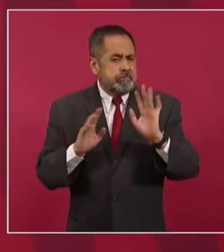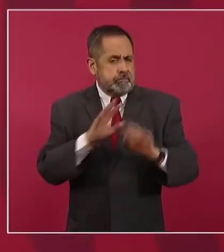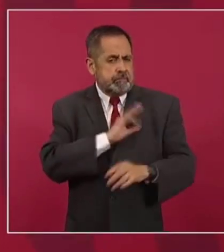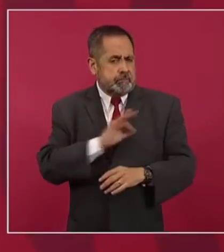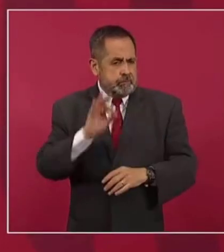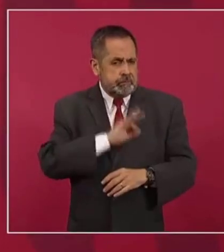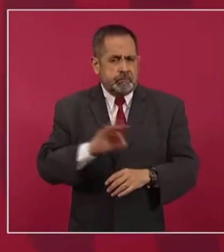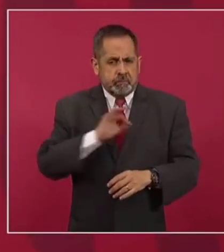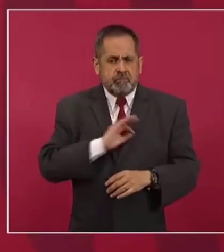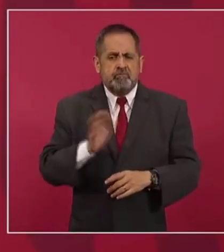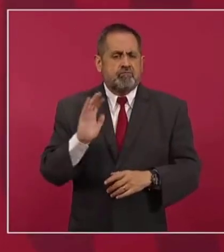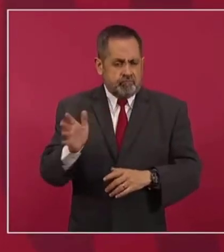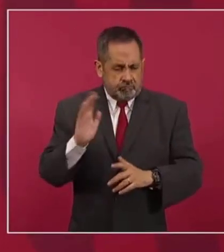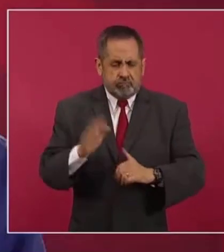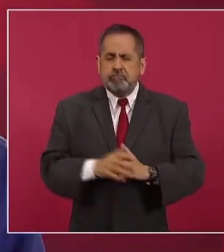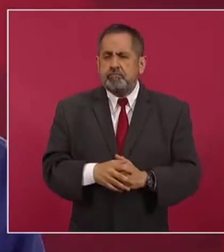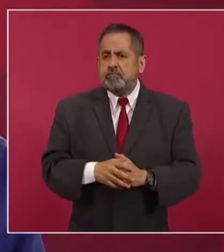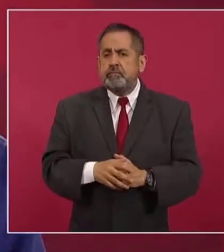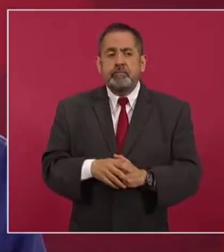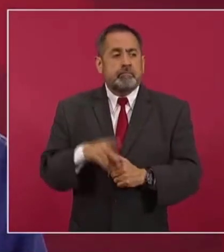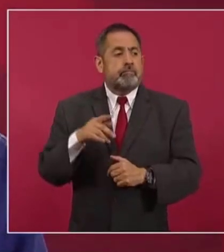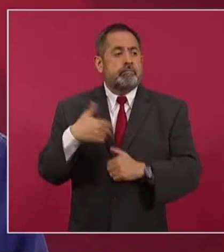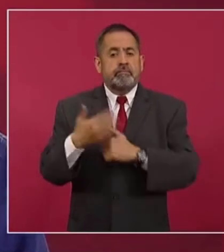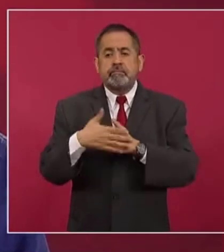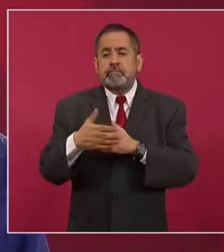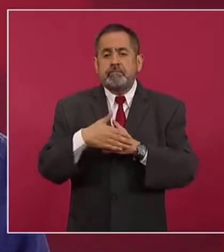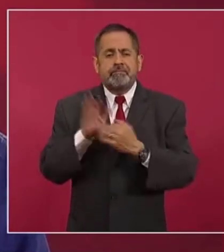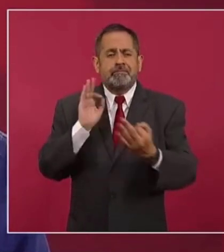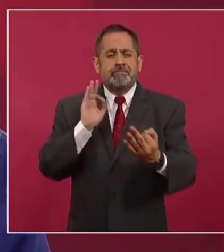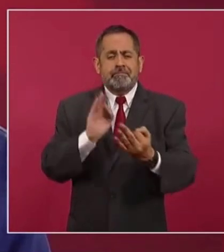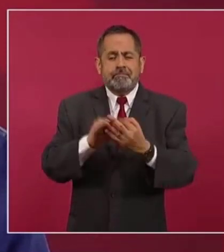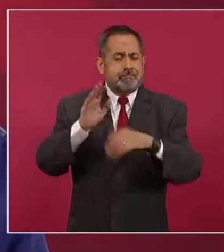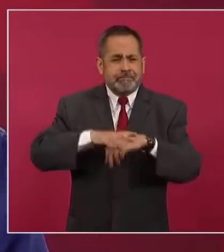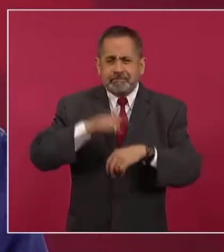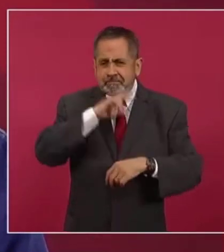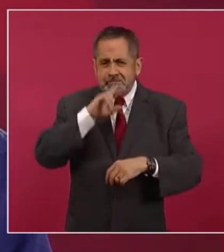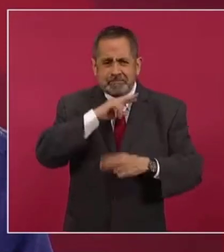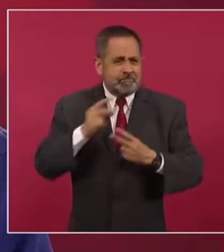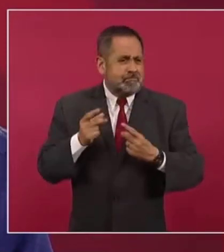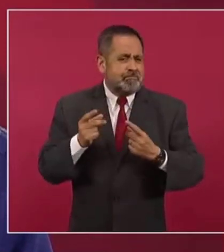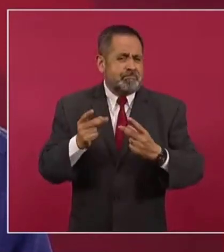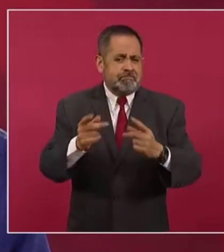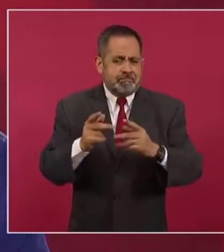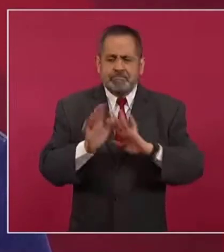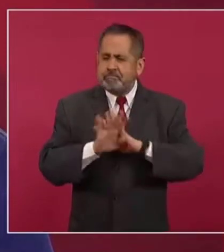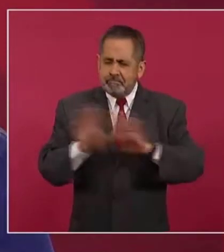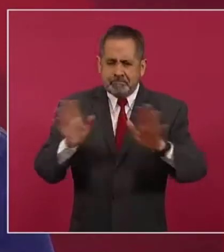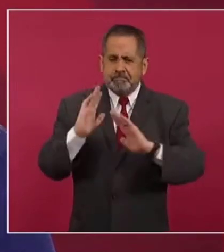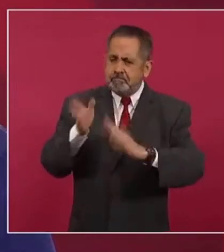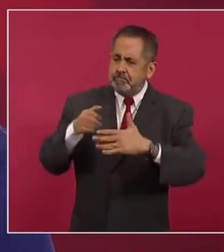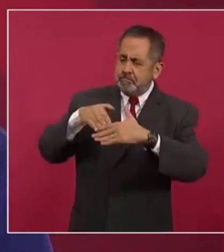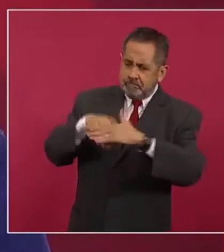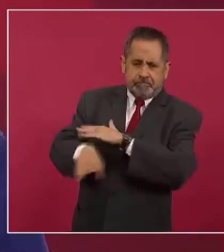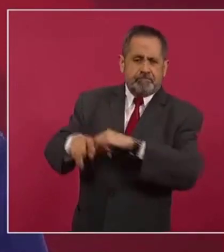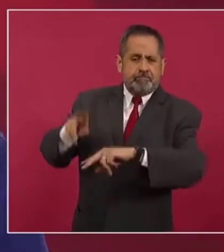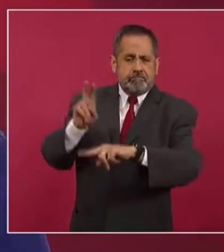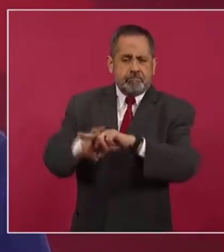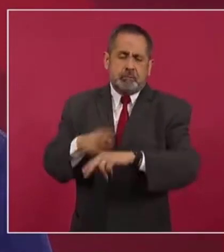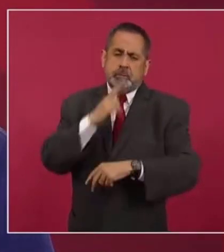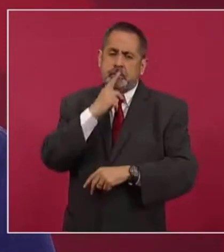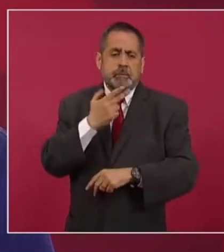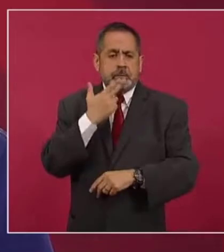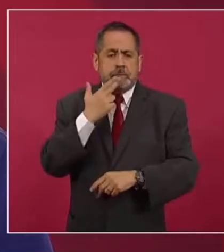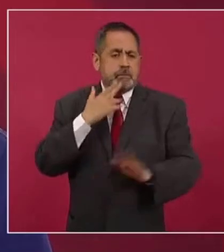vaya haciendo de manera más rápida, eso va a permitir mejores beneficios para nuestros